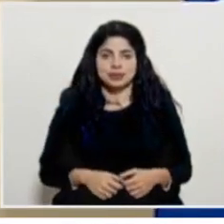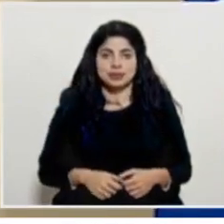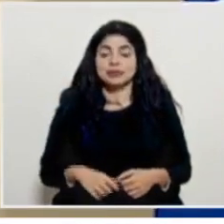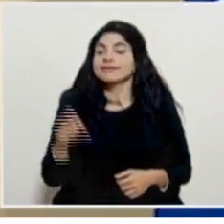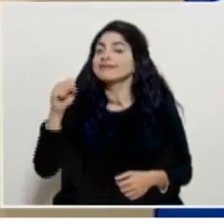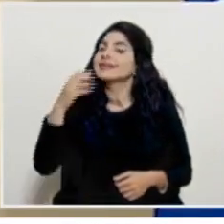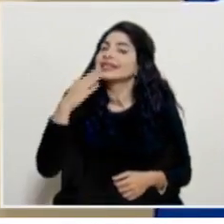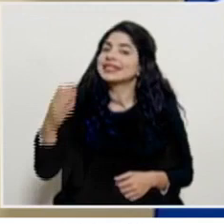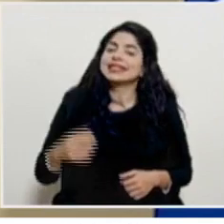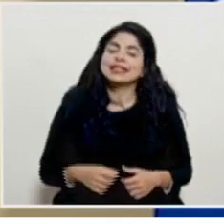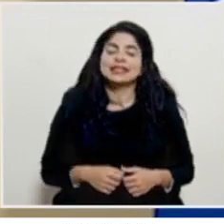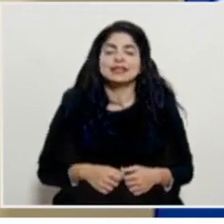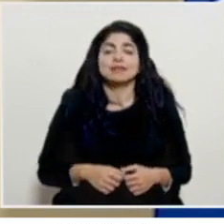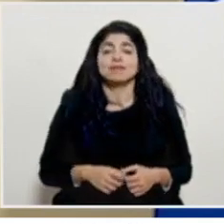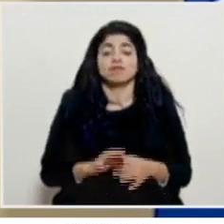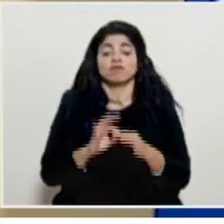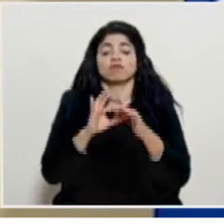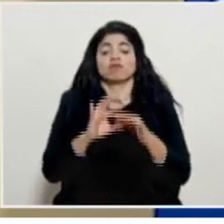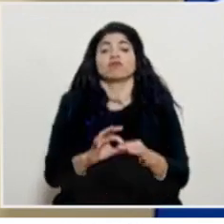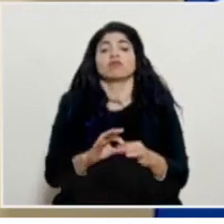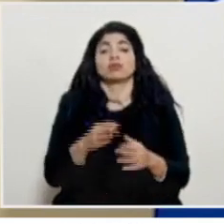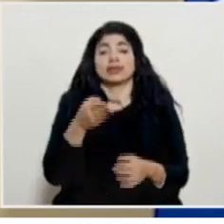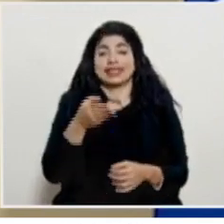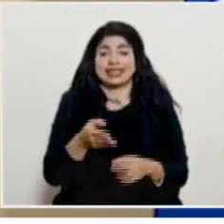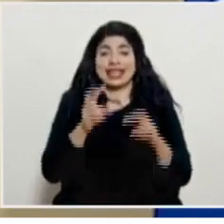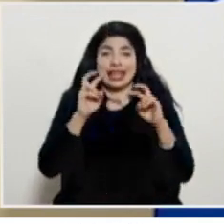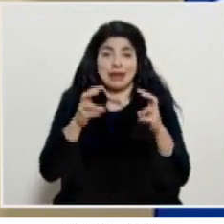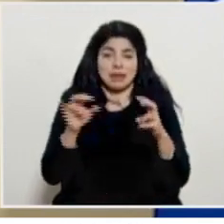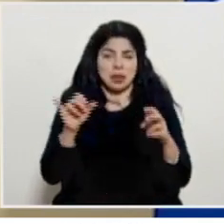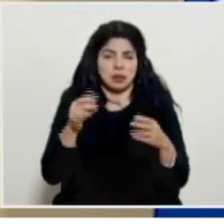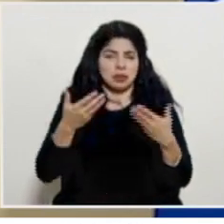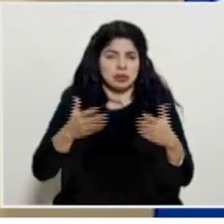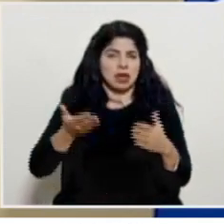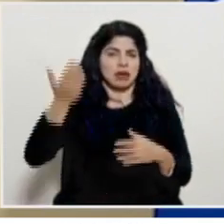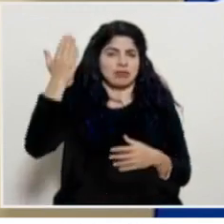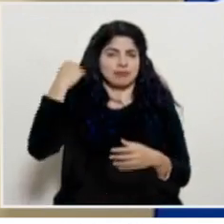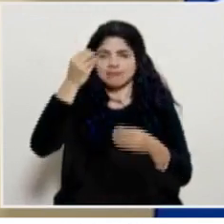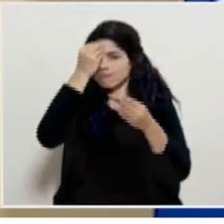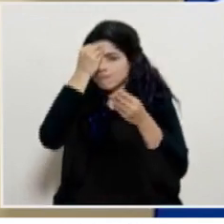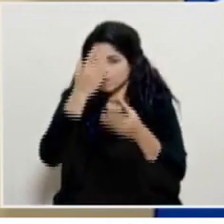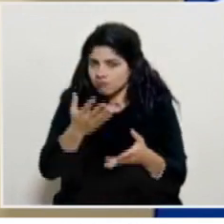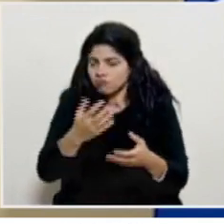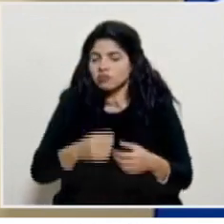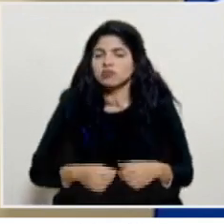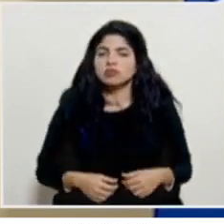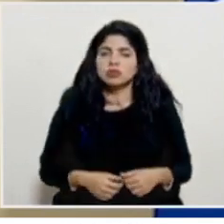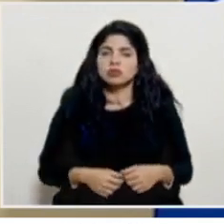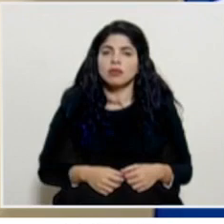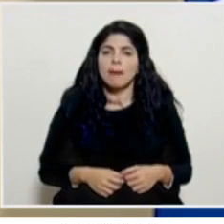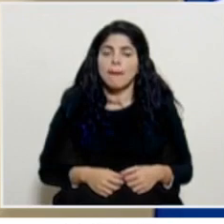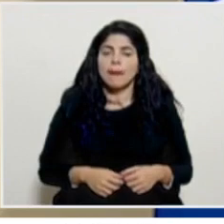Sí, muchas gracias. Con respecto a este punto, como ya se había comunicado previamente,